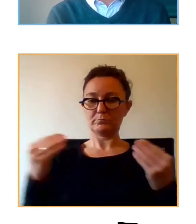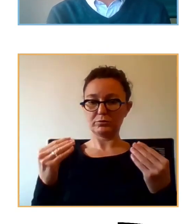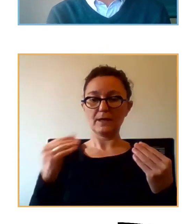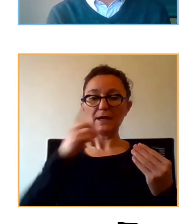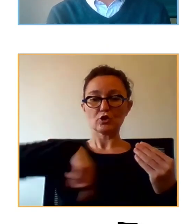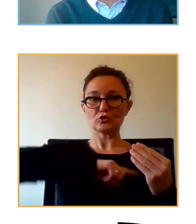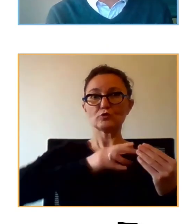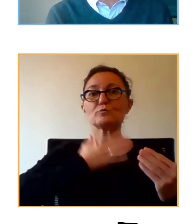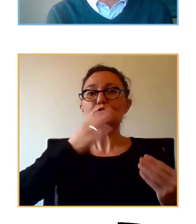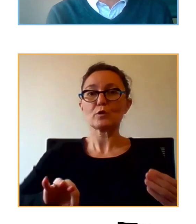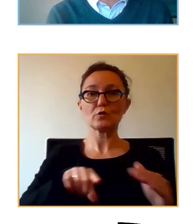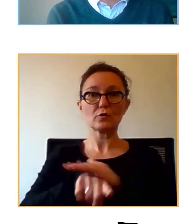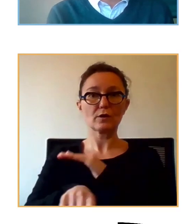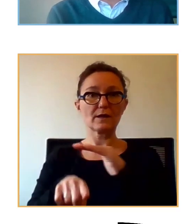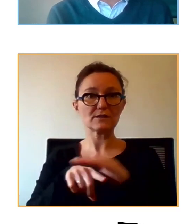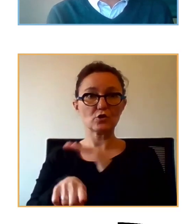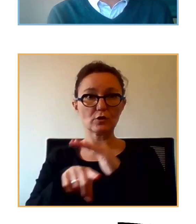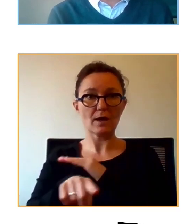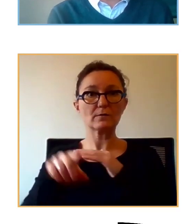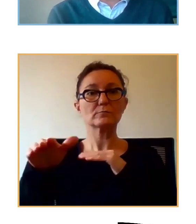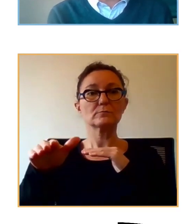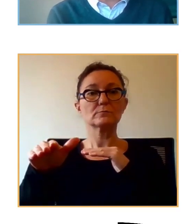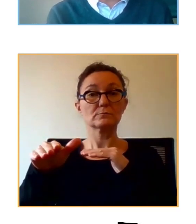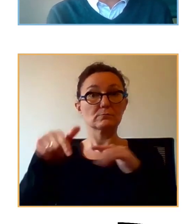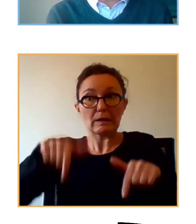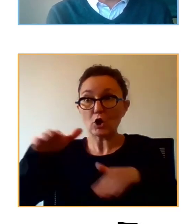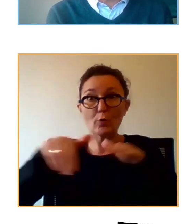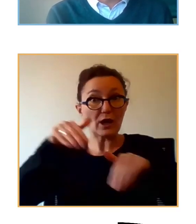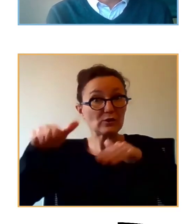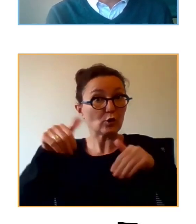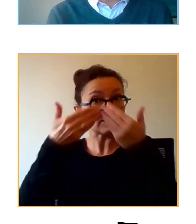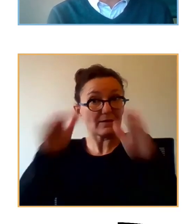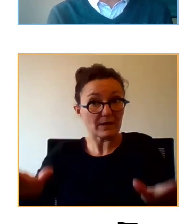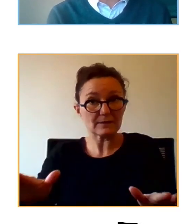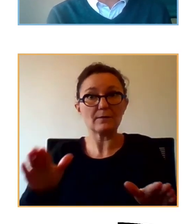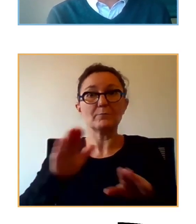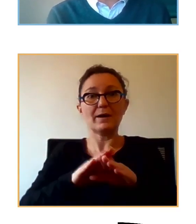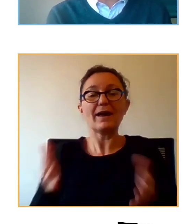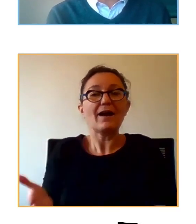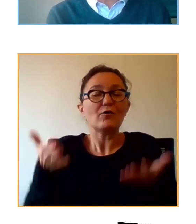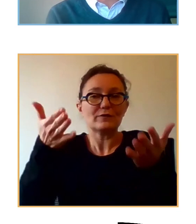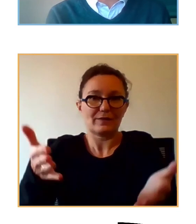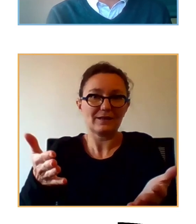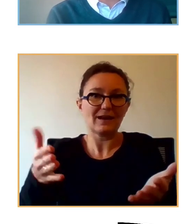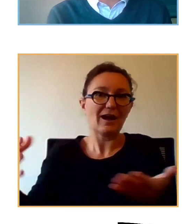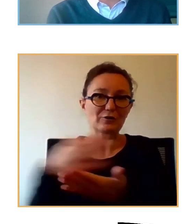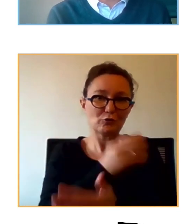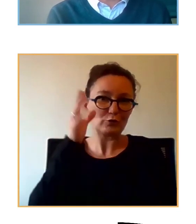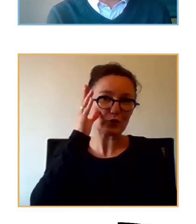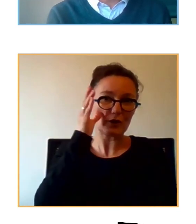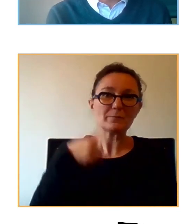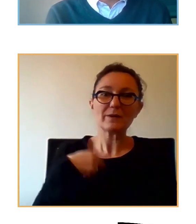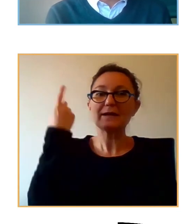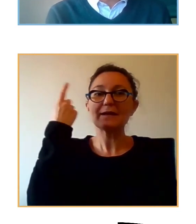mismo está abierta esta convocatoria lo digo por ofrecer un poquito de luz a todos los oyentes que tenemos para que vean que hay